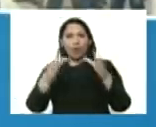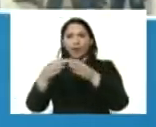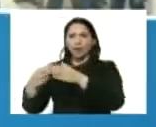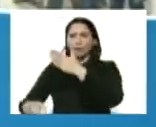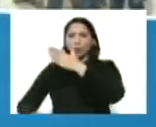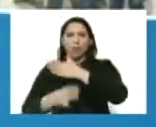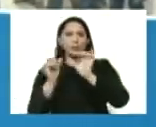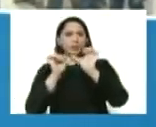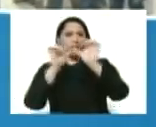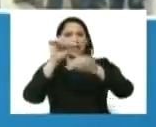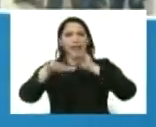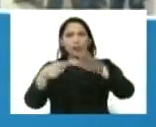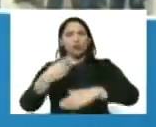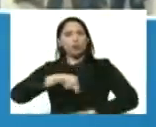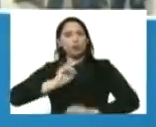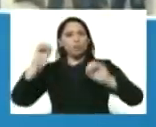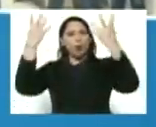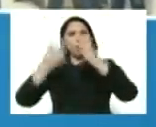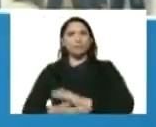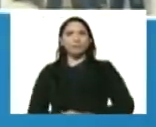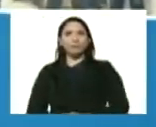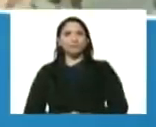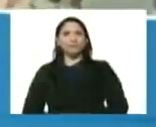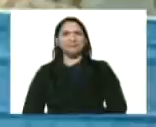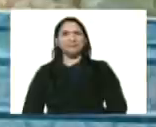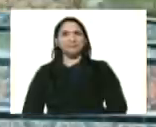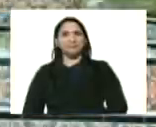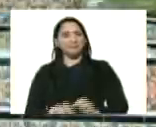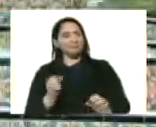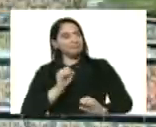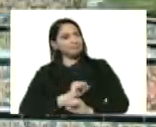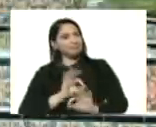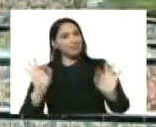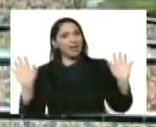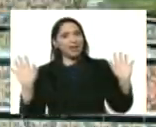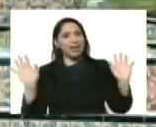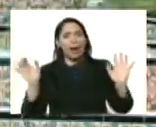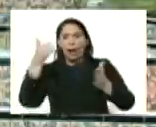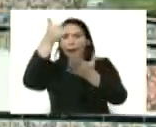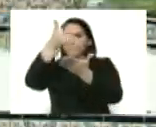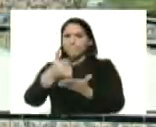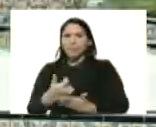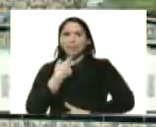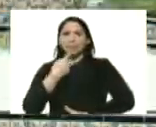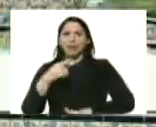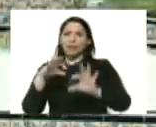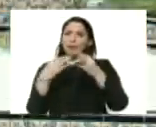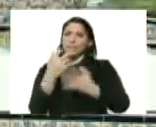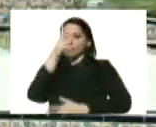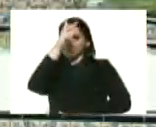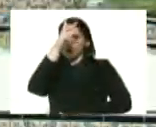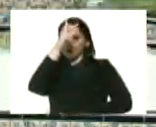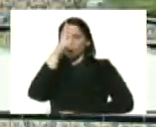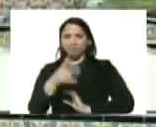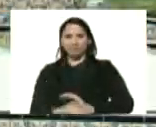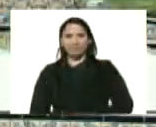seguir adelante, nosotros venceremos. Más nada, amén, digo desde aquí, amén, familia falconeana.